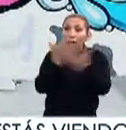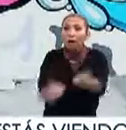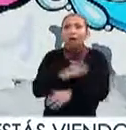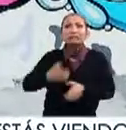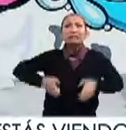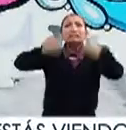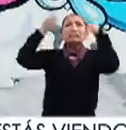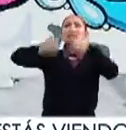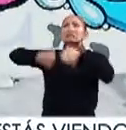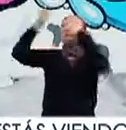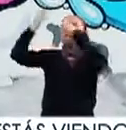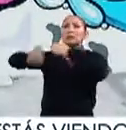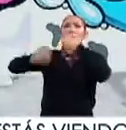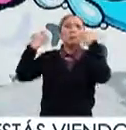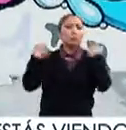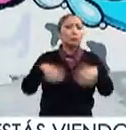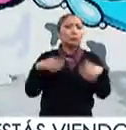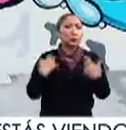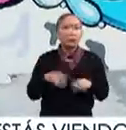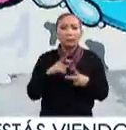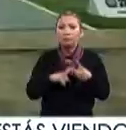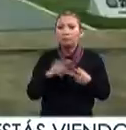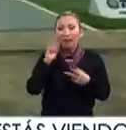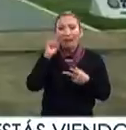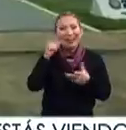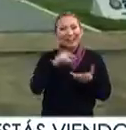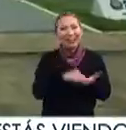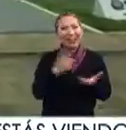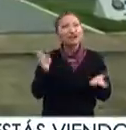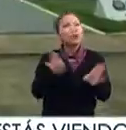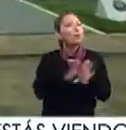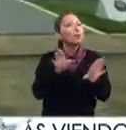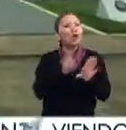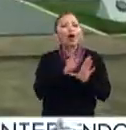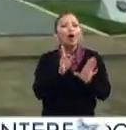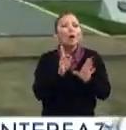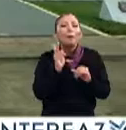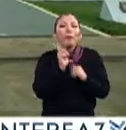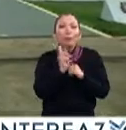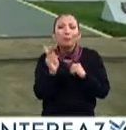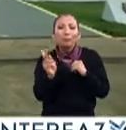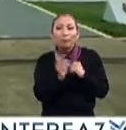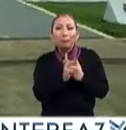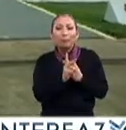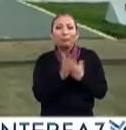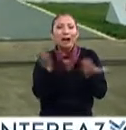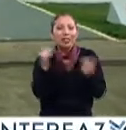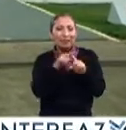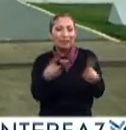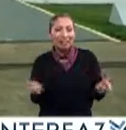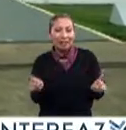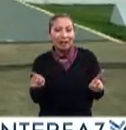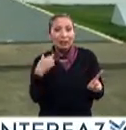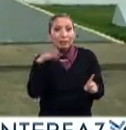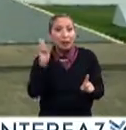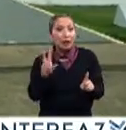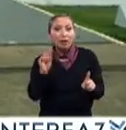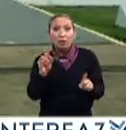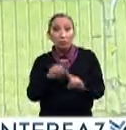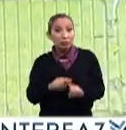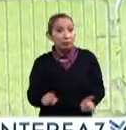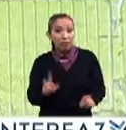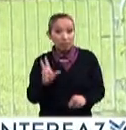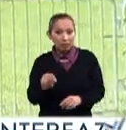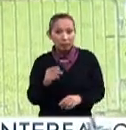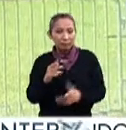rascacielos, o sea, tú crees que estás como en un país muy distinto y en realidad no es así,